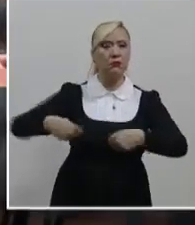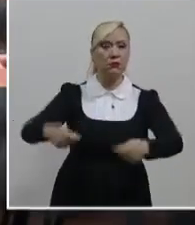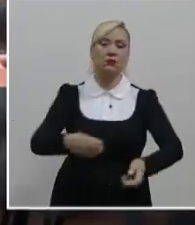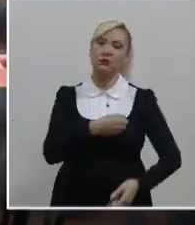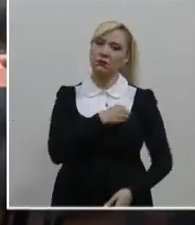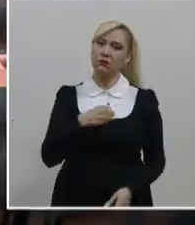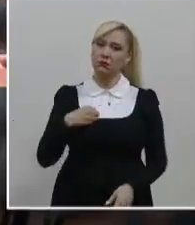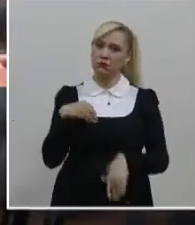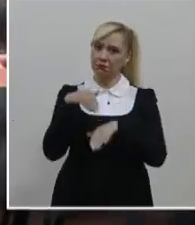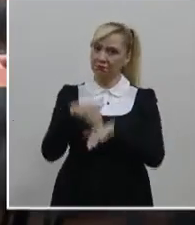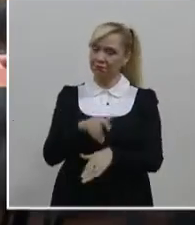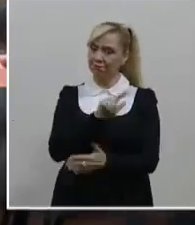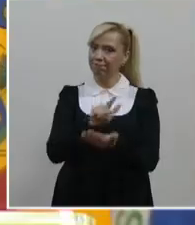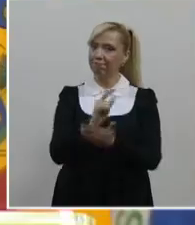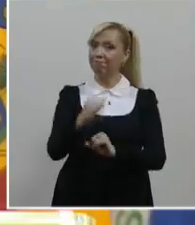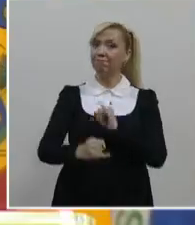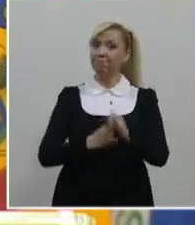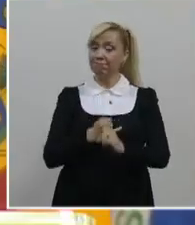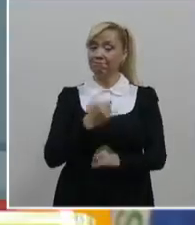obligaciones internacionales.